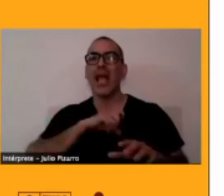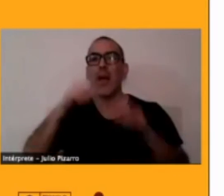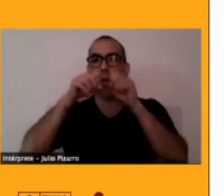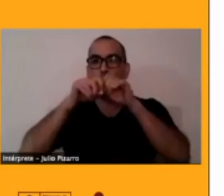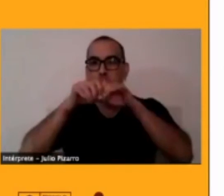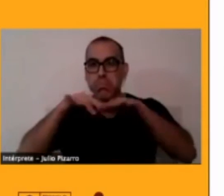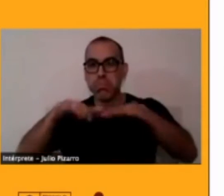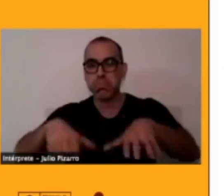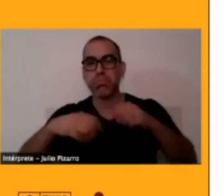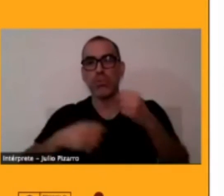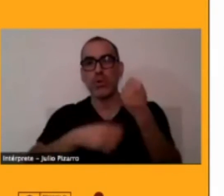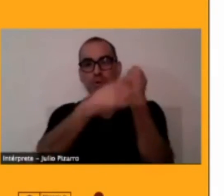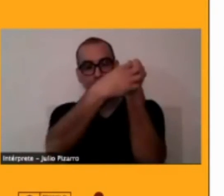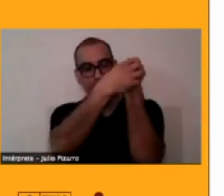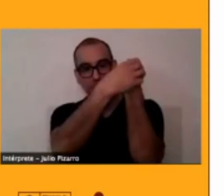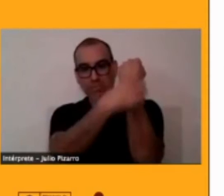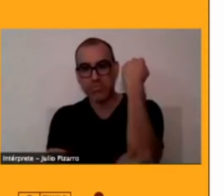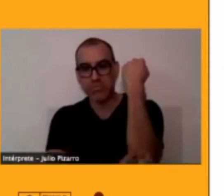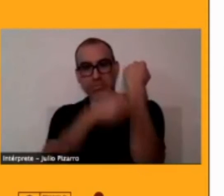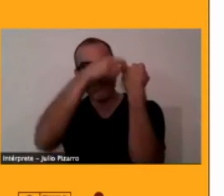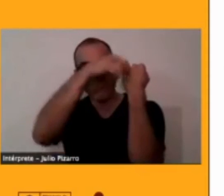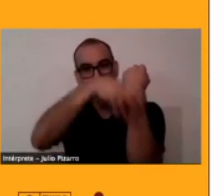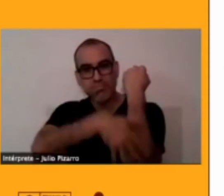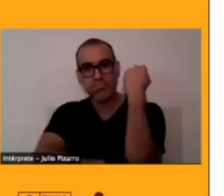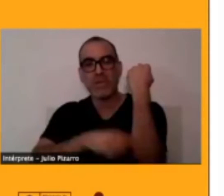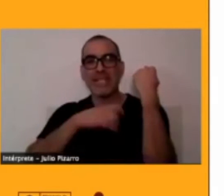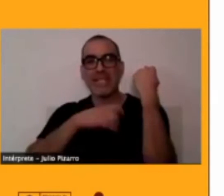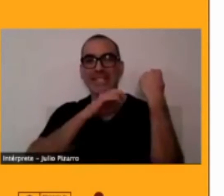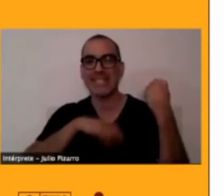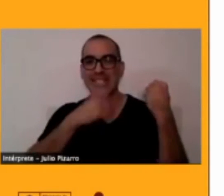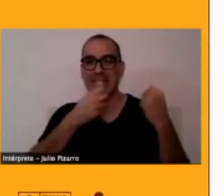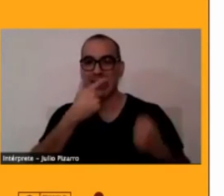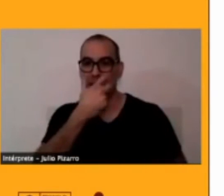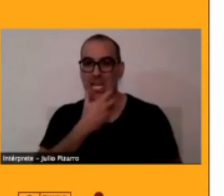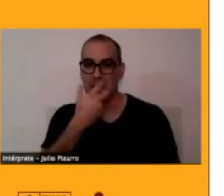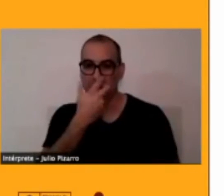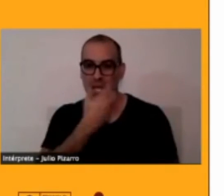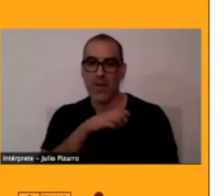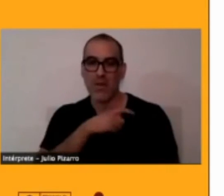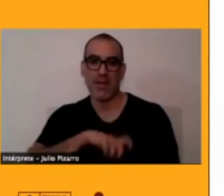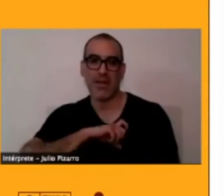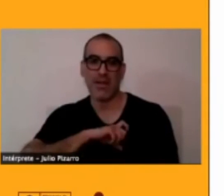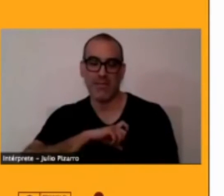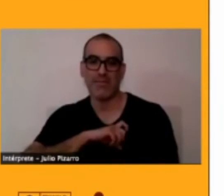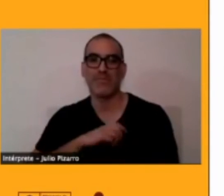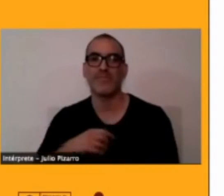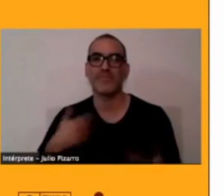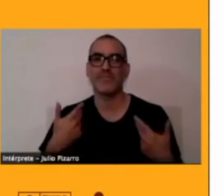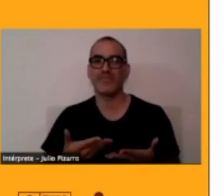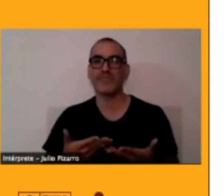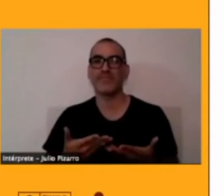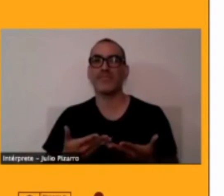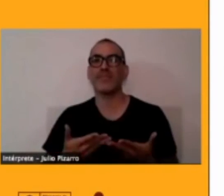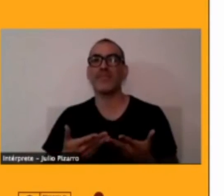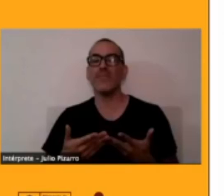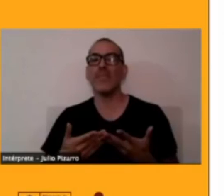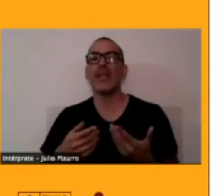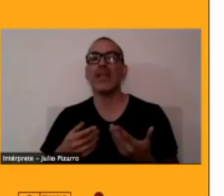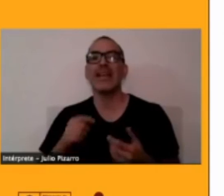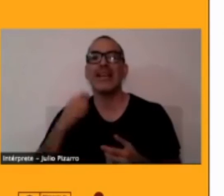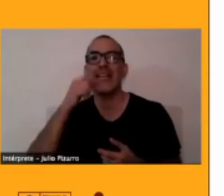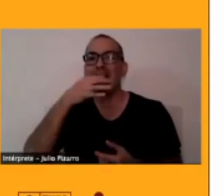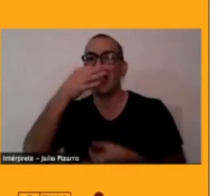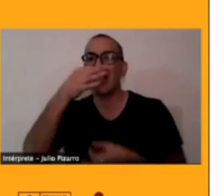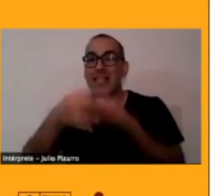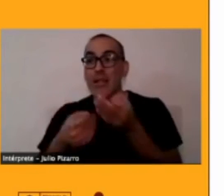problematizar el hecho de una selección lingüística cuando ya había una lengua que permitía la unión, la cohesión del país,